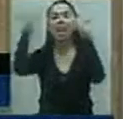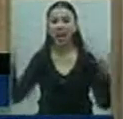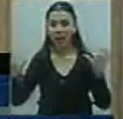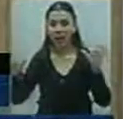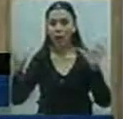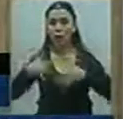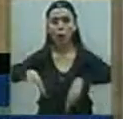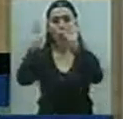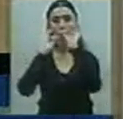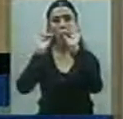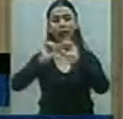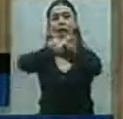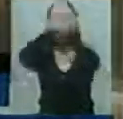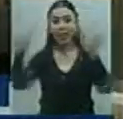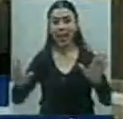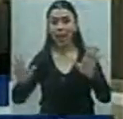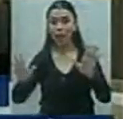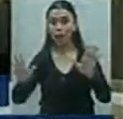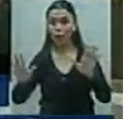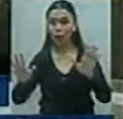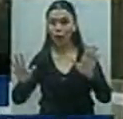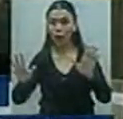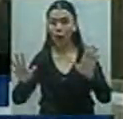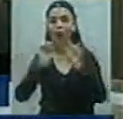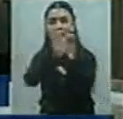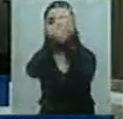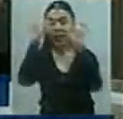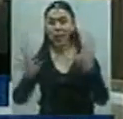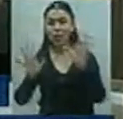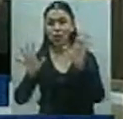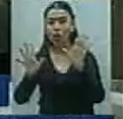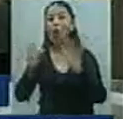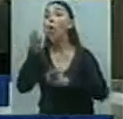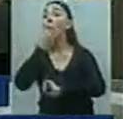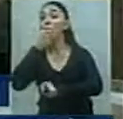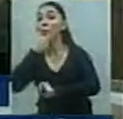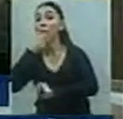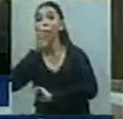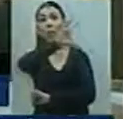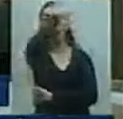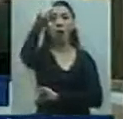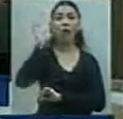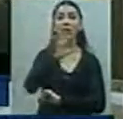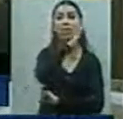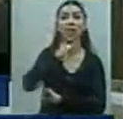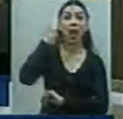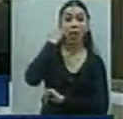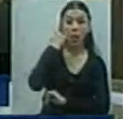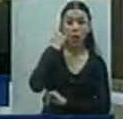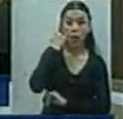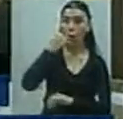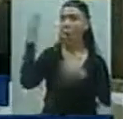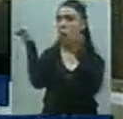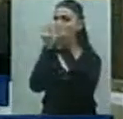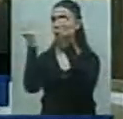toda la sociedad de Jujuy. ¿Eso va a ser así? Eso es así. Porque hubo juicios que estuvieron durmiendo durante mucho